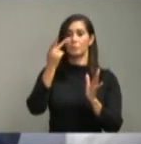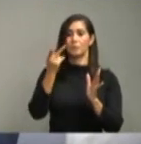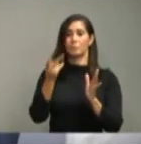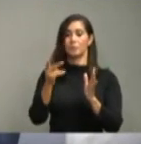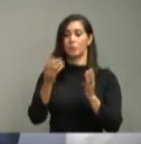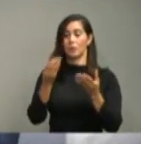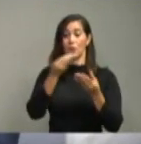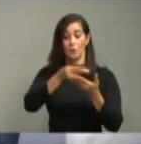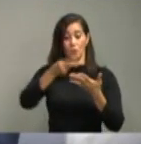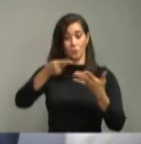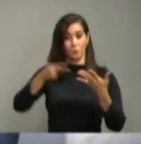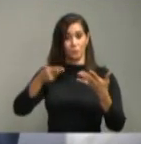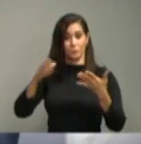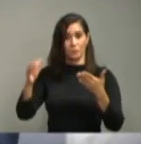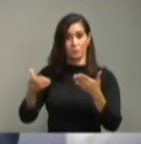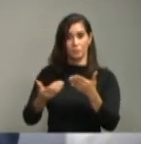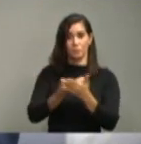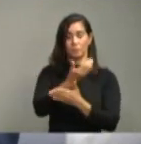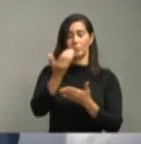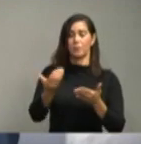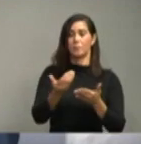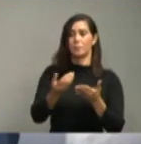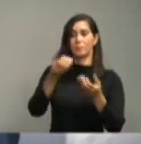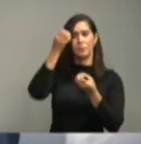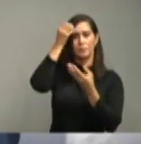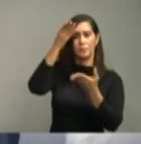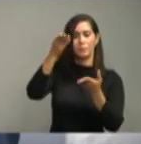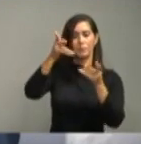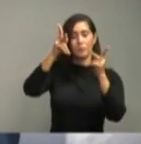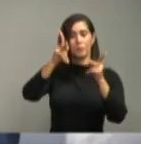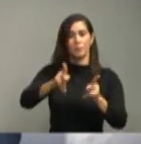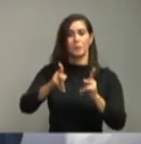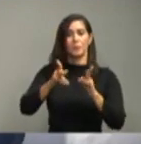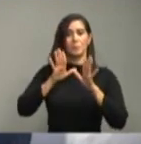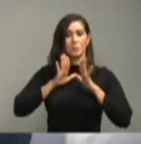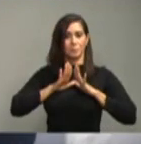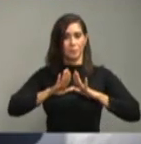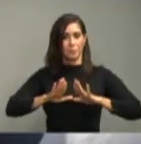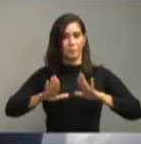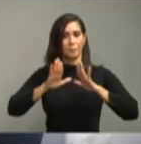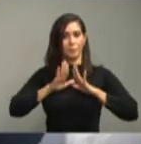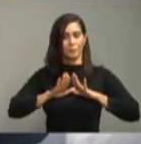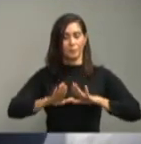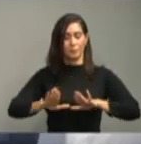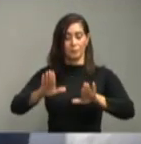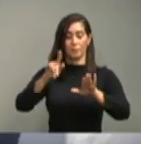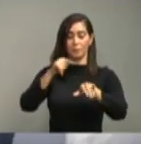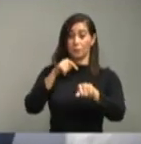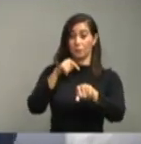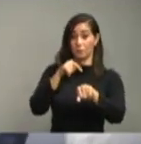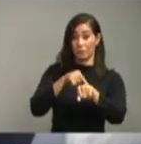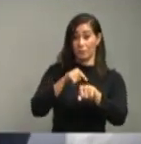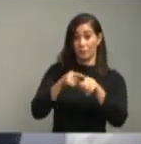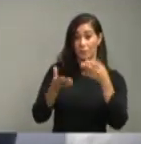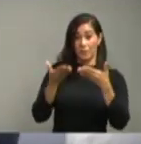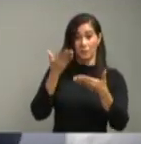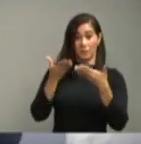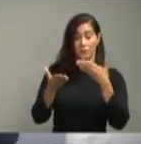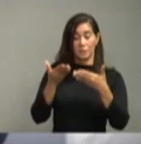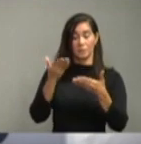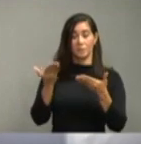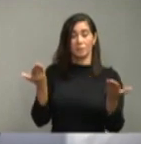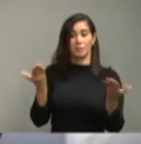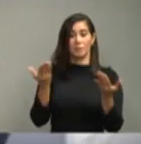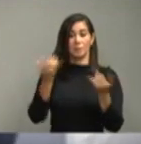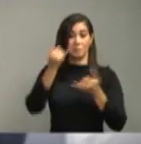pero sólido de certidumbre a la población acerca de los tiempos probables, porque estamos hablando